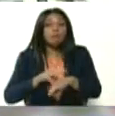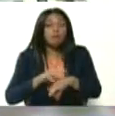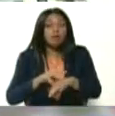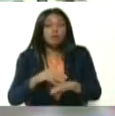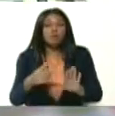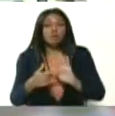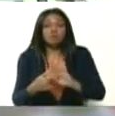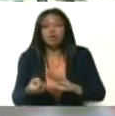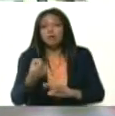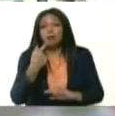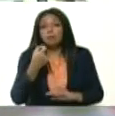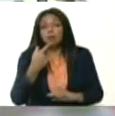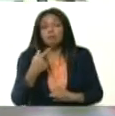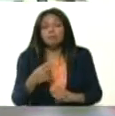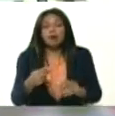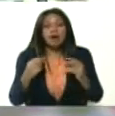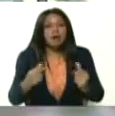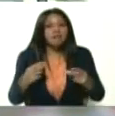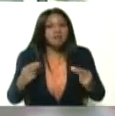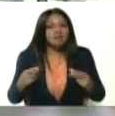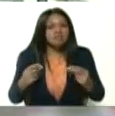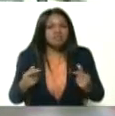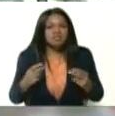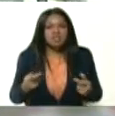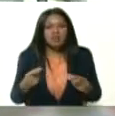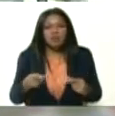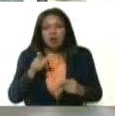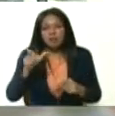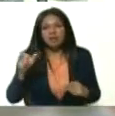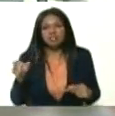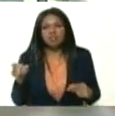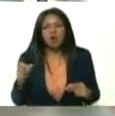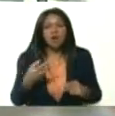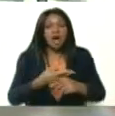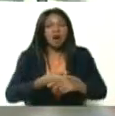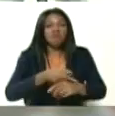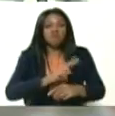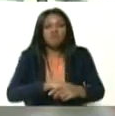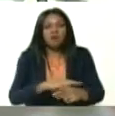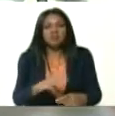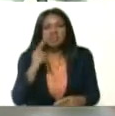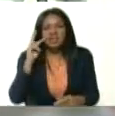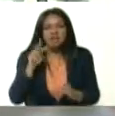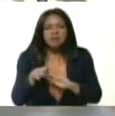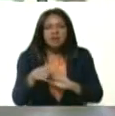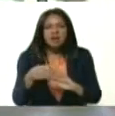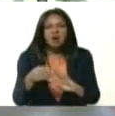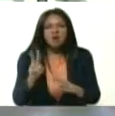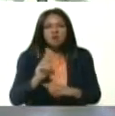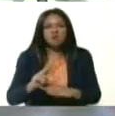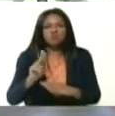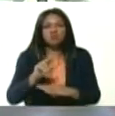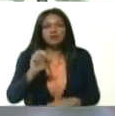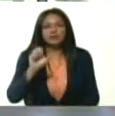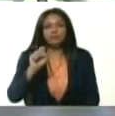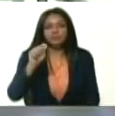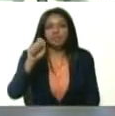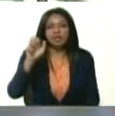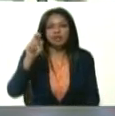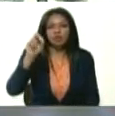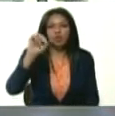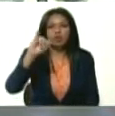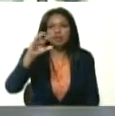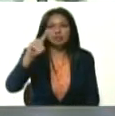que los tratamientos más efectivos de estos casos de gravedad tiene que ver con el uso de esteroides. Ya nosotros